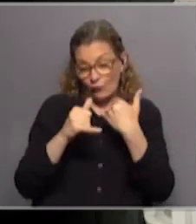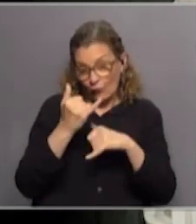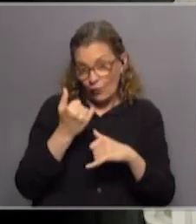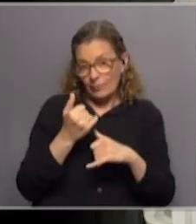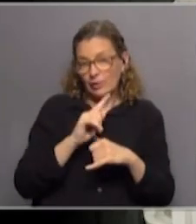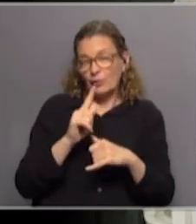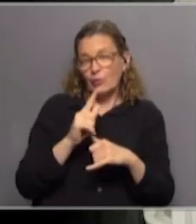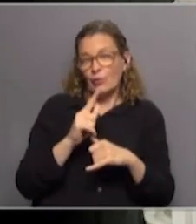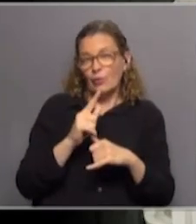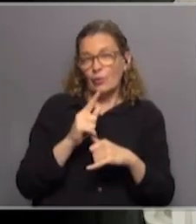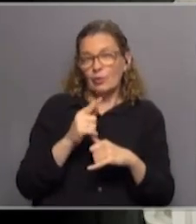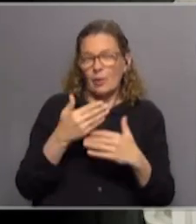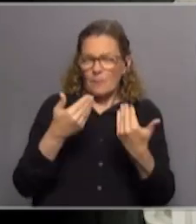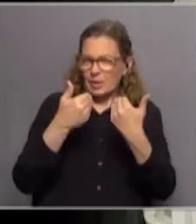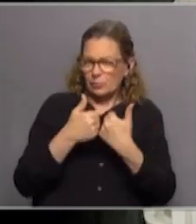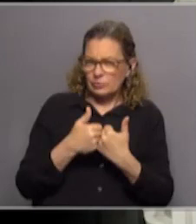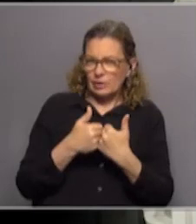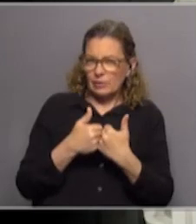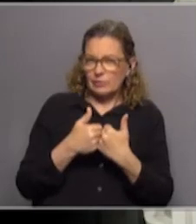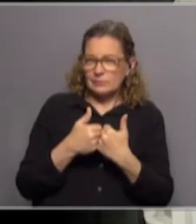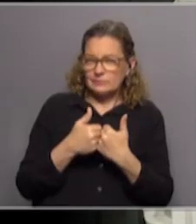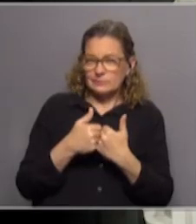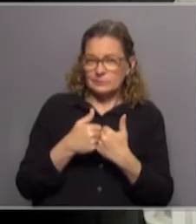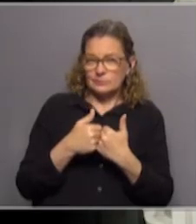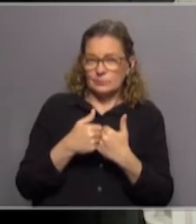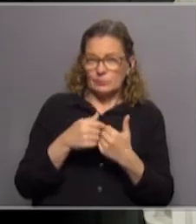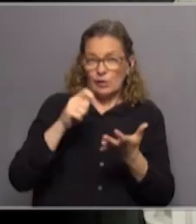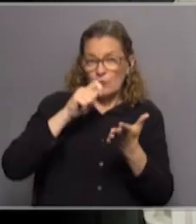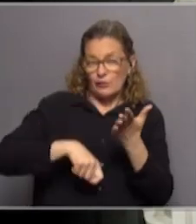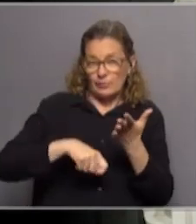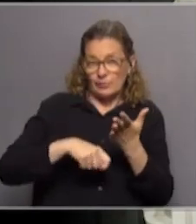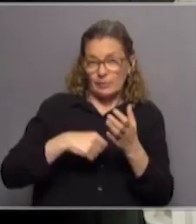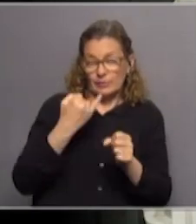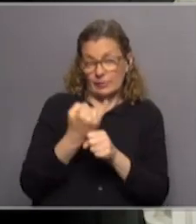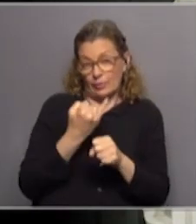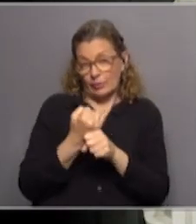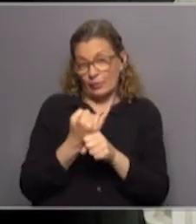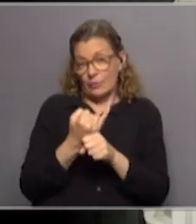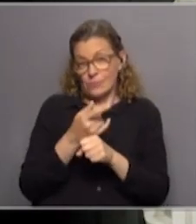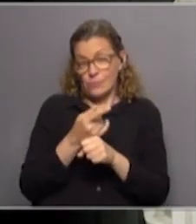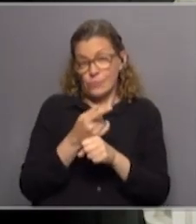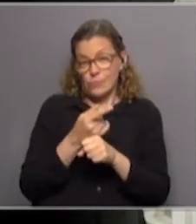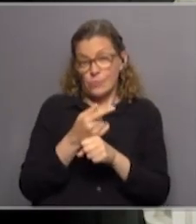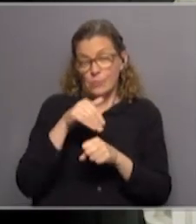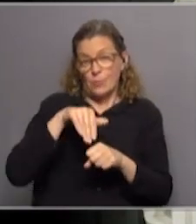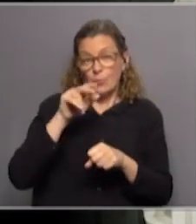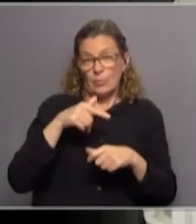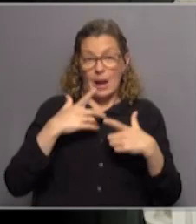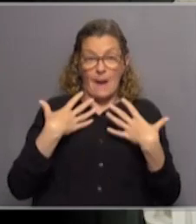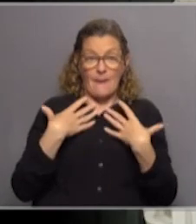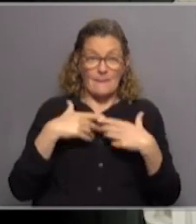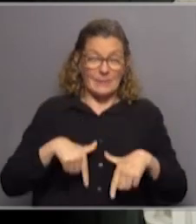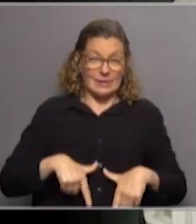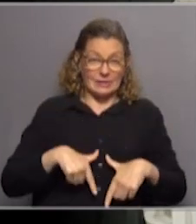no es de estilo que sea consultada nosotros para la intervención obviamente quien firma la intervención en aquel caso fue María Julia Muñoz la ministra de salud